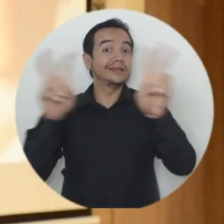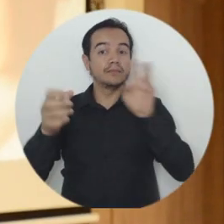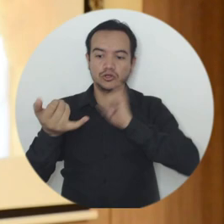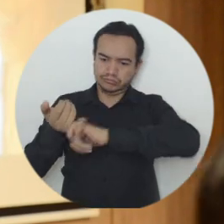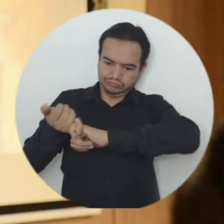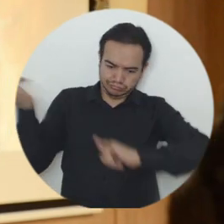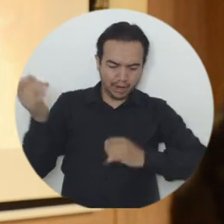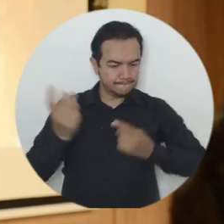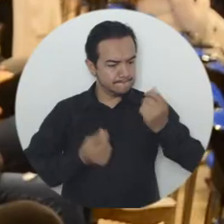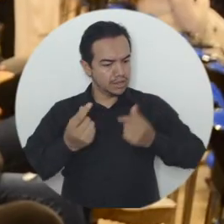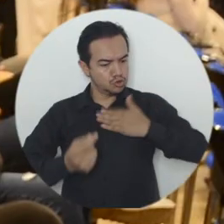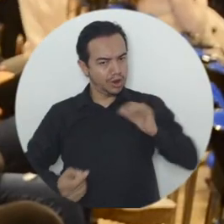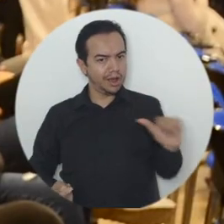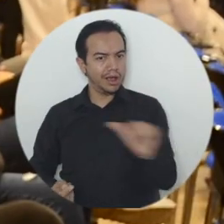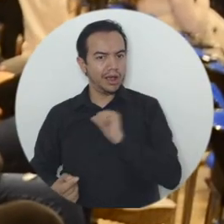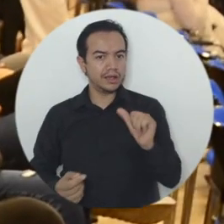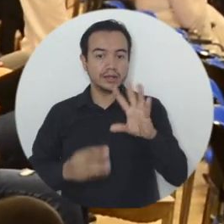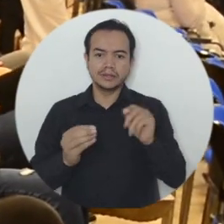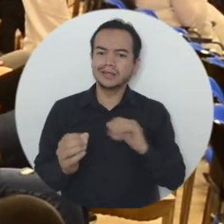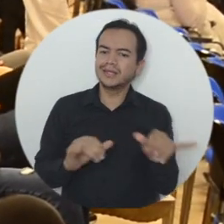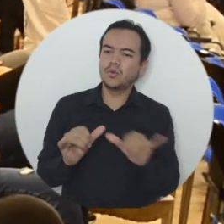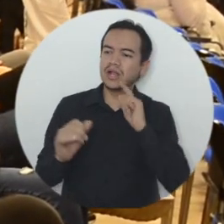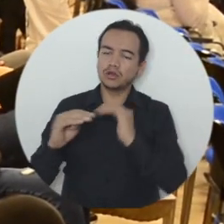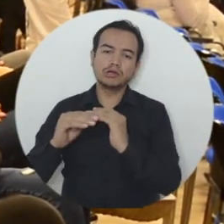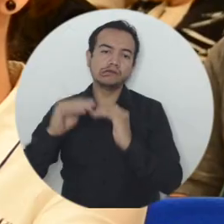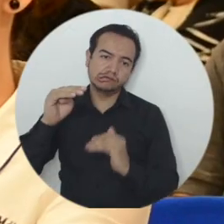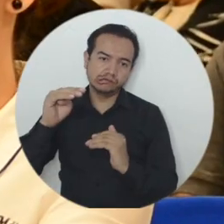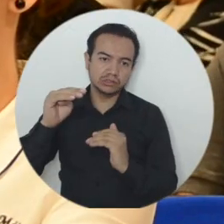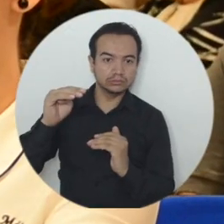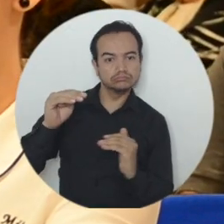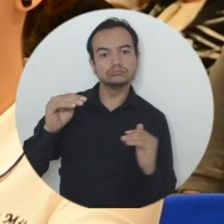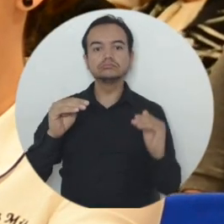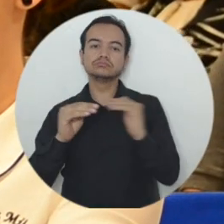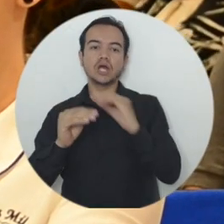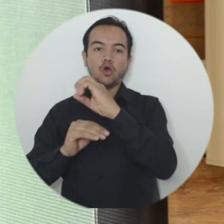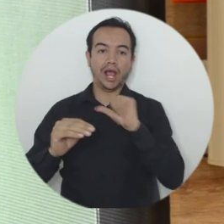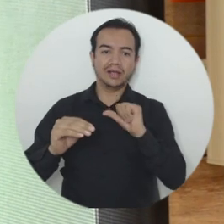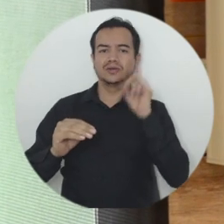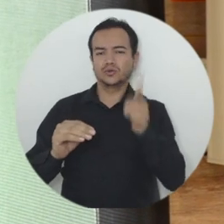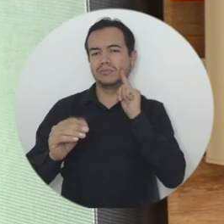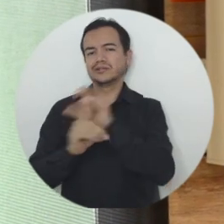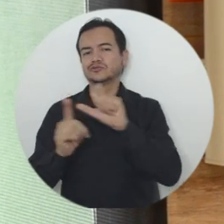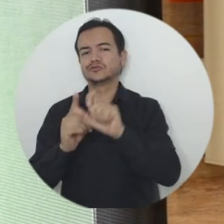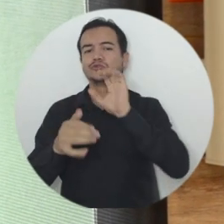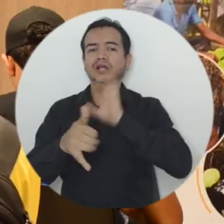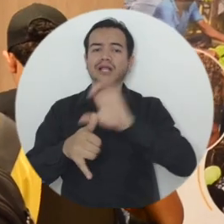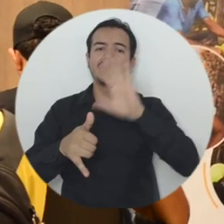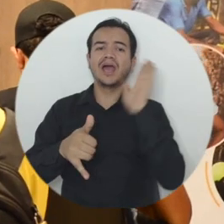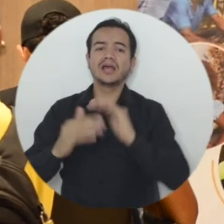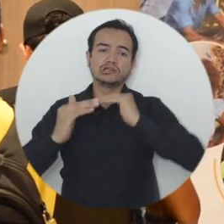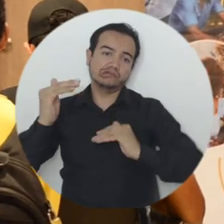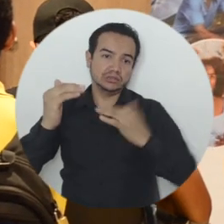como la independencia financiera de la mujer y como esta promueve la disminución de las brechas de género tan marcadas en nuestra cultura caribe,